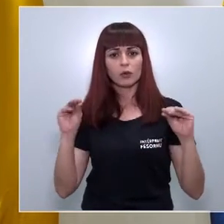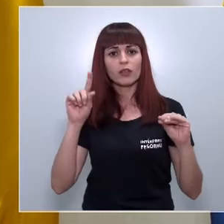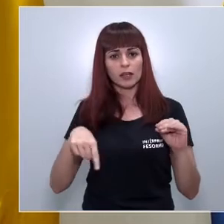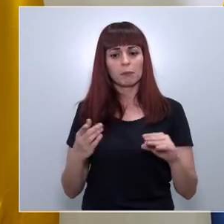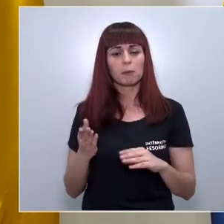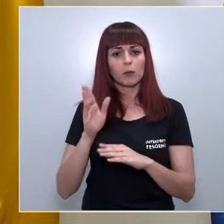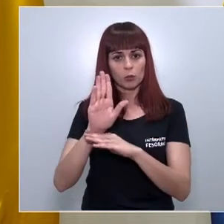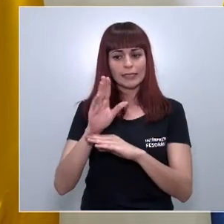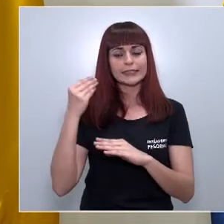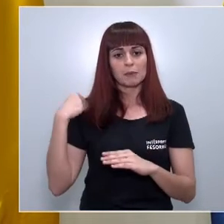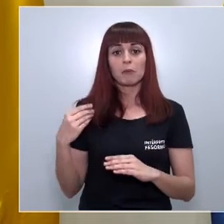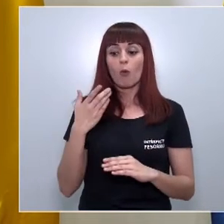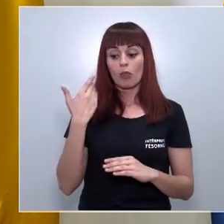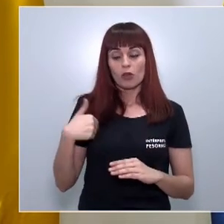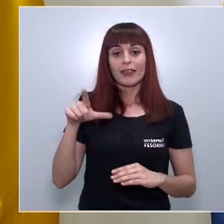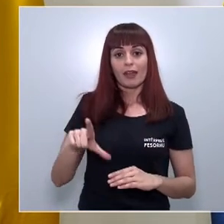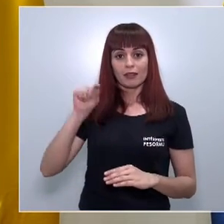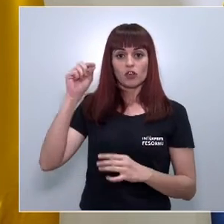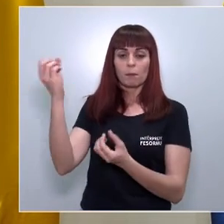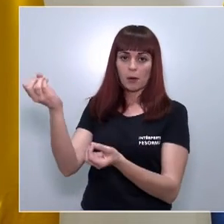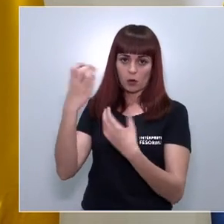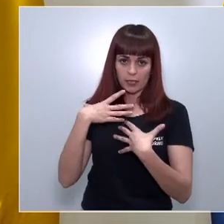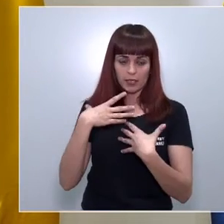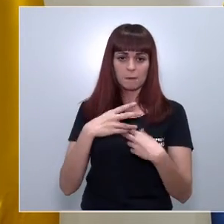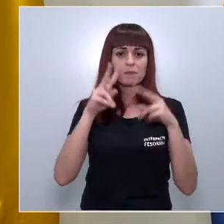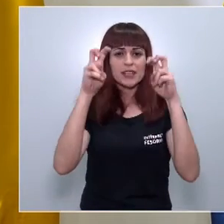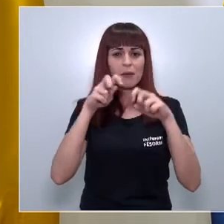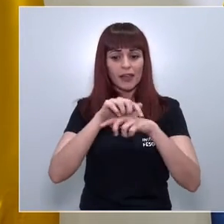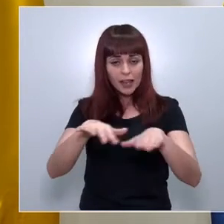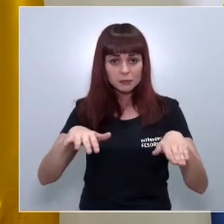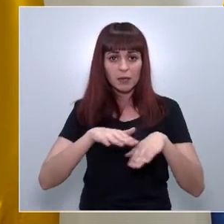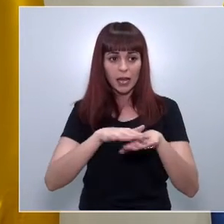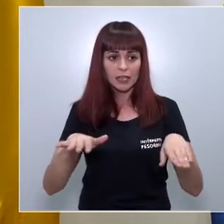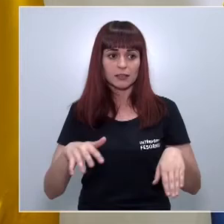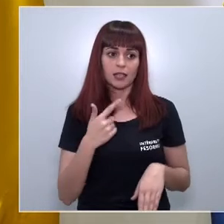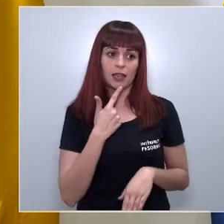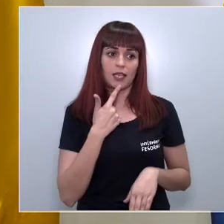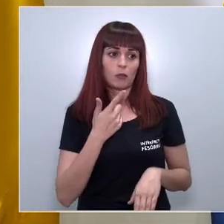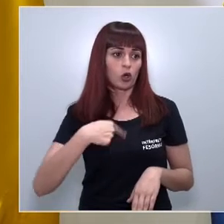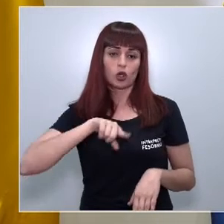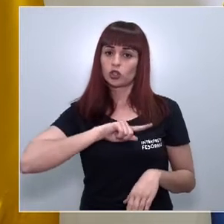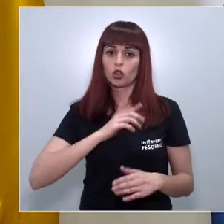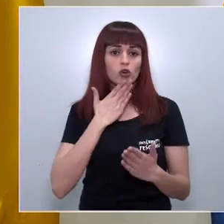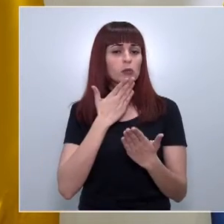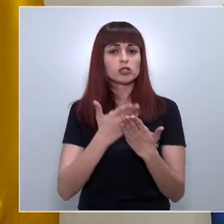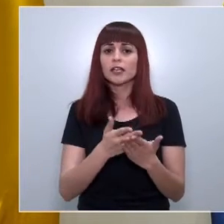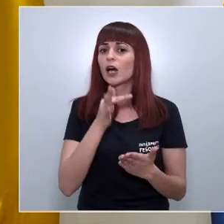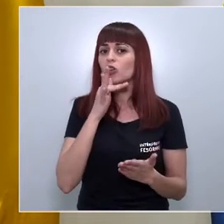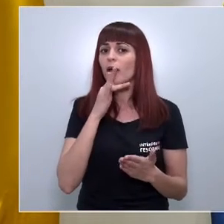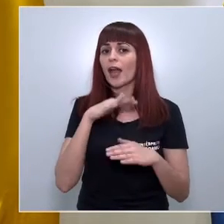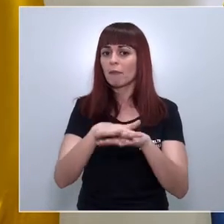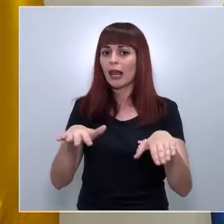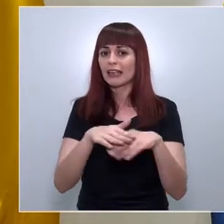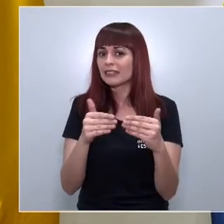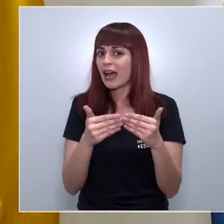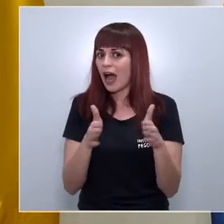propuesto y cuando tuviera una decisión no la comunicaría el tema de las playas sí dijimos es verdad que nosotros no hemos solicitado todavía la apertura de ninguna playa